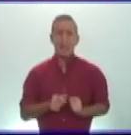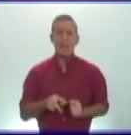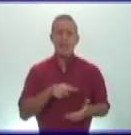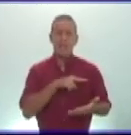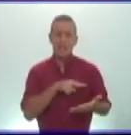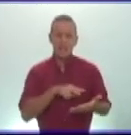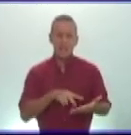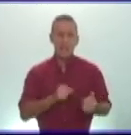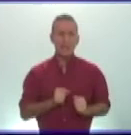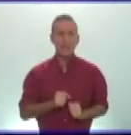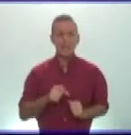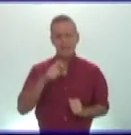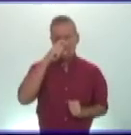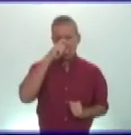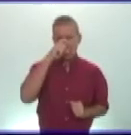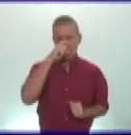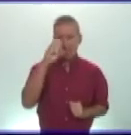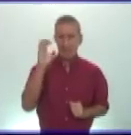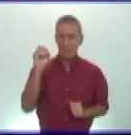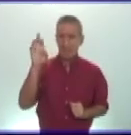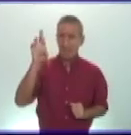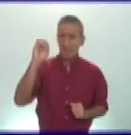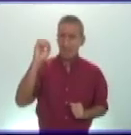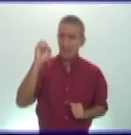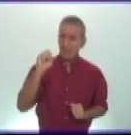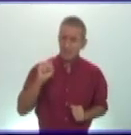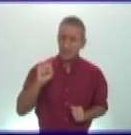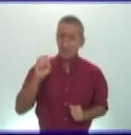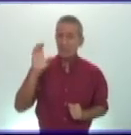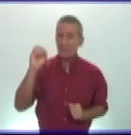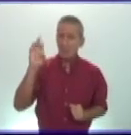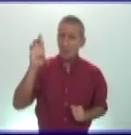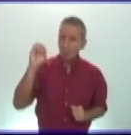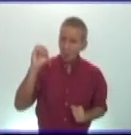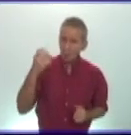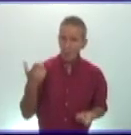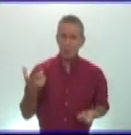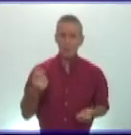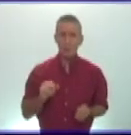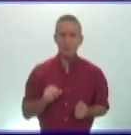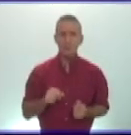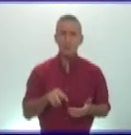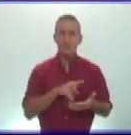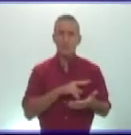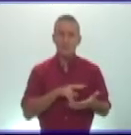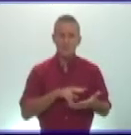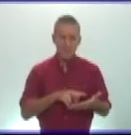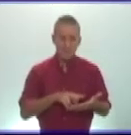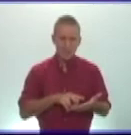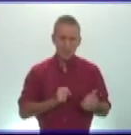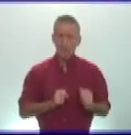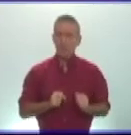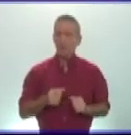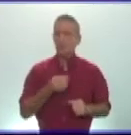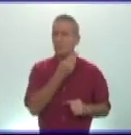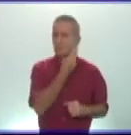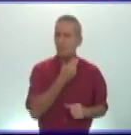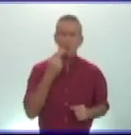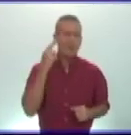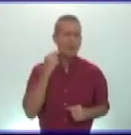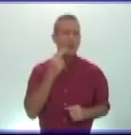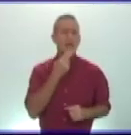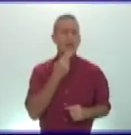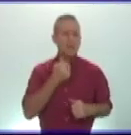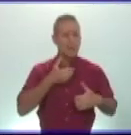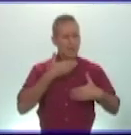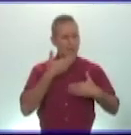edad de oro es escrito martiano para los niños de américa que se titula la historia del hombre contadas por su casa le estoy insistiendo en esto